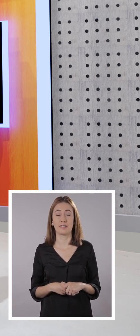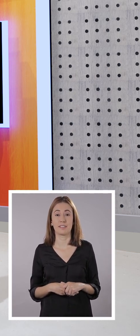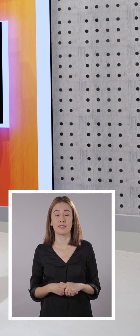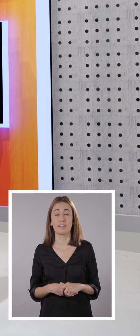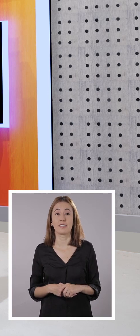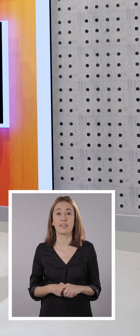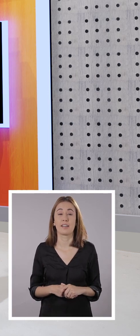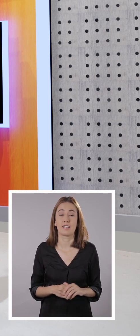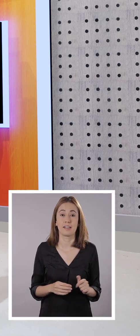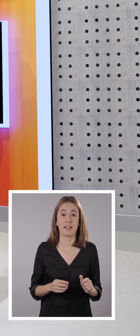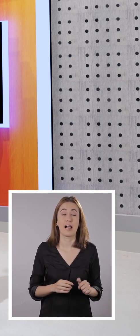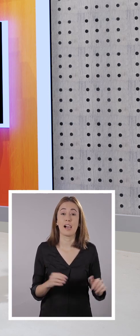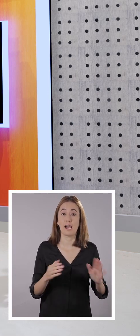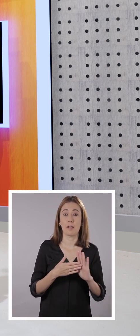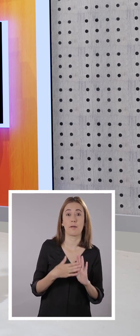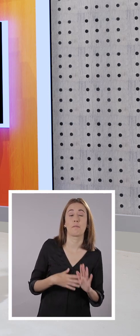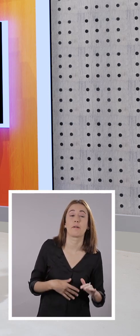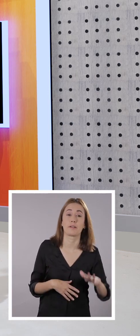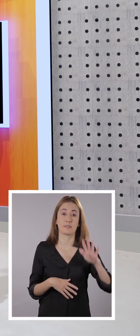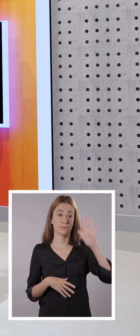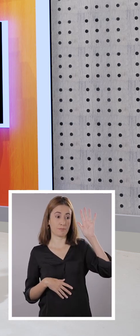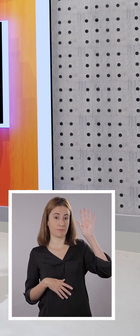Levante la mano izquierda.